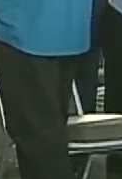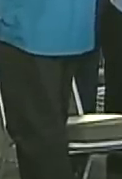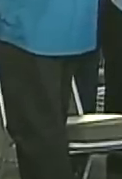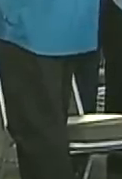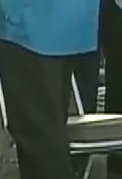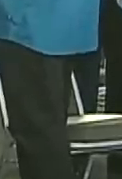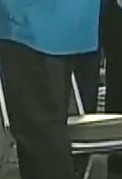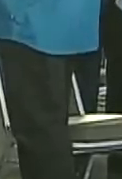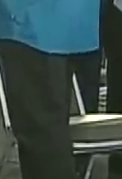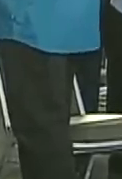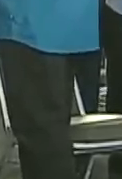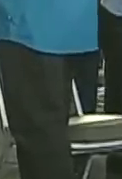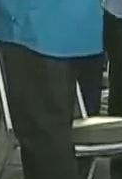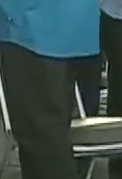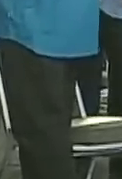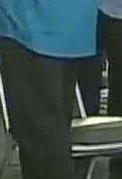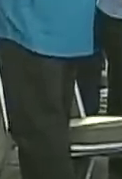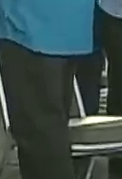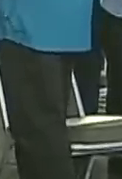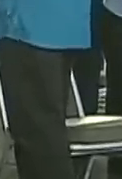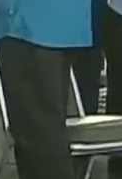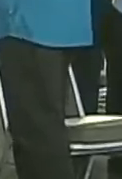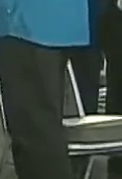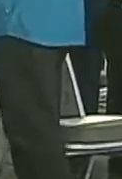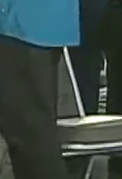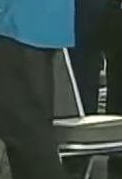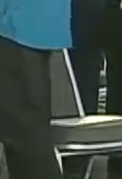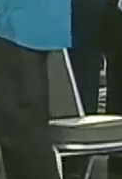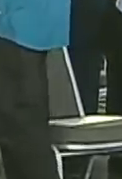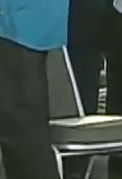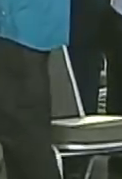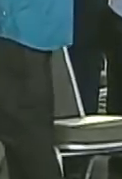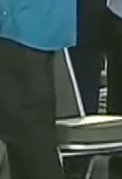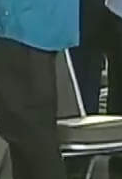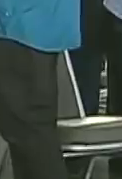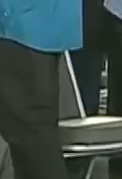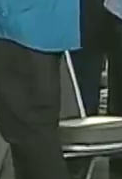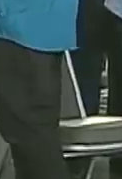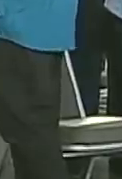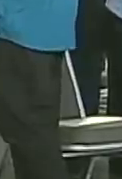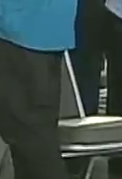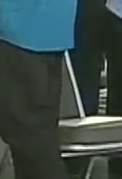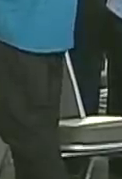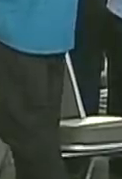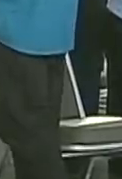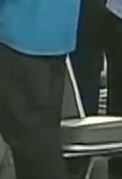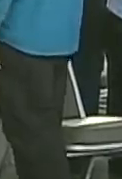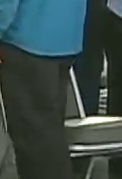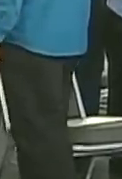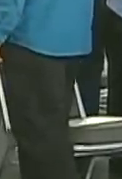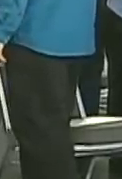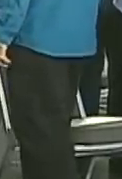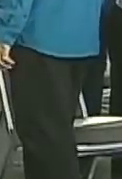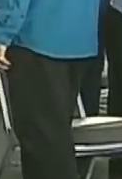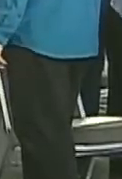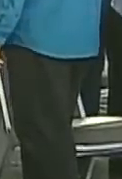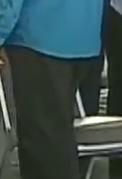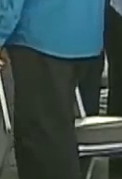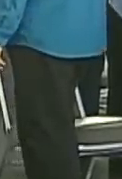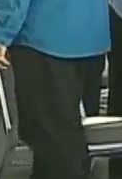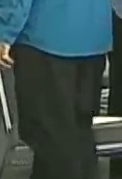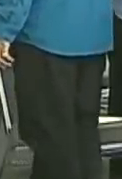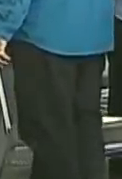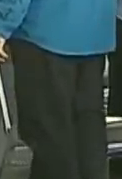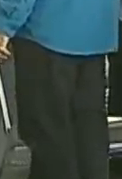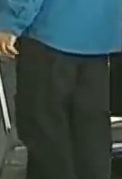habla castellano. A esta hora vemos en sus imágenes cómo comparte el presidente constitucional de la República Bolivariana de Venezuela, Nicolás